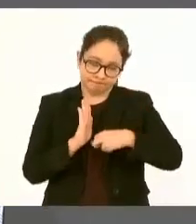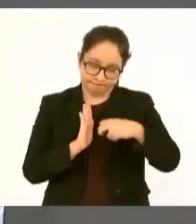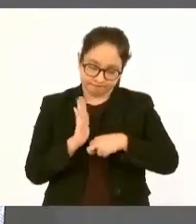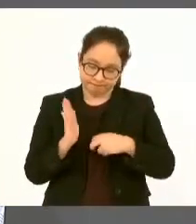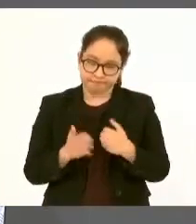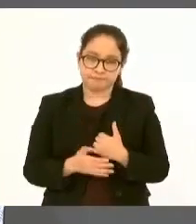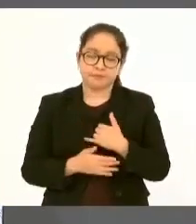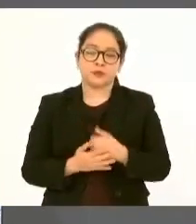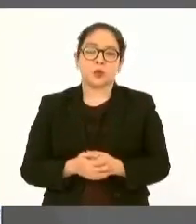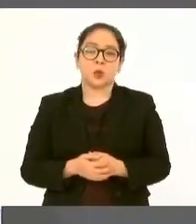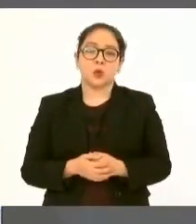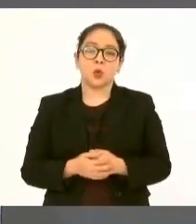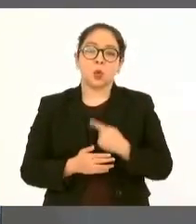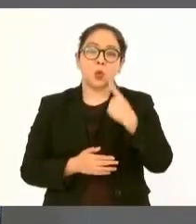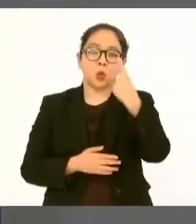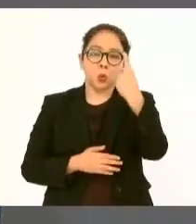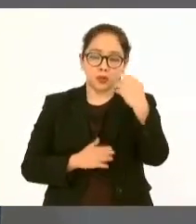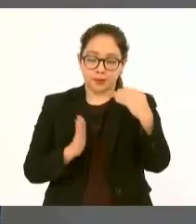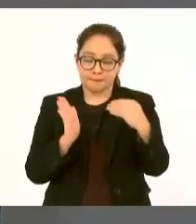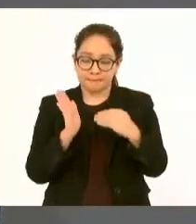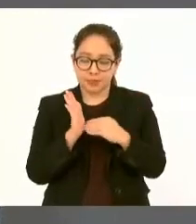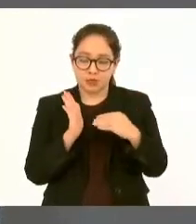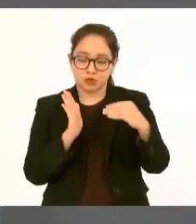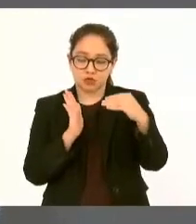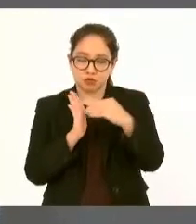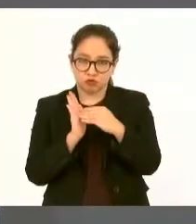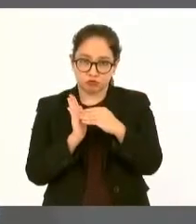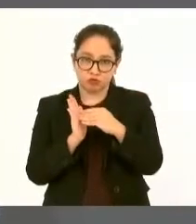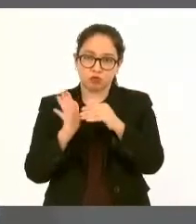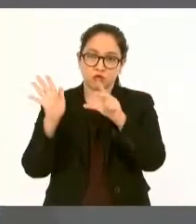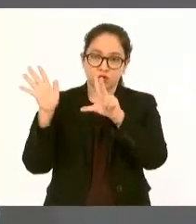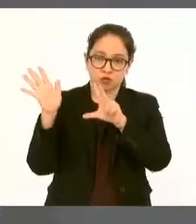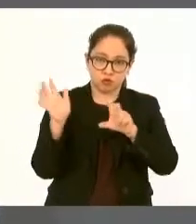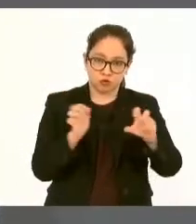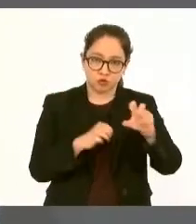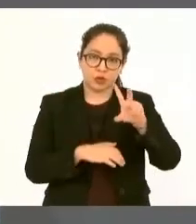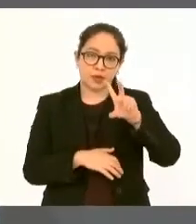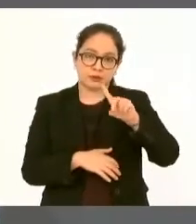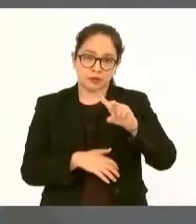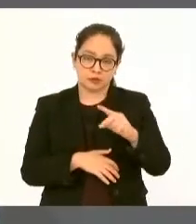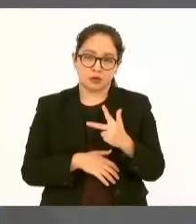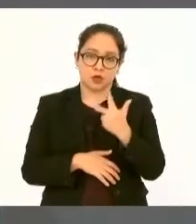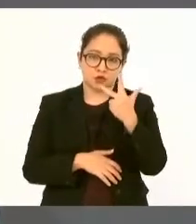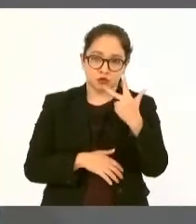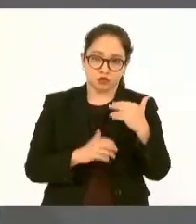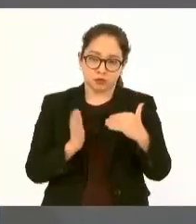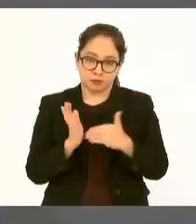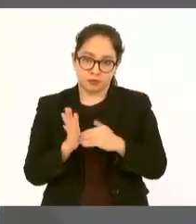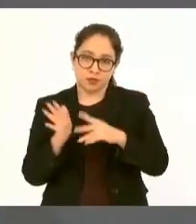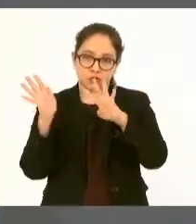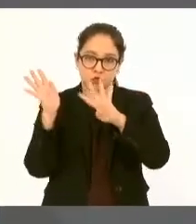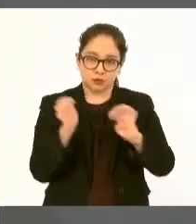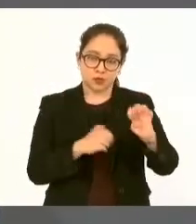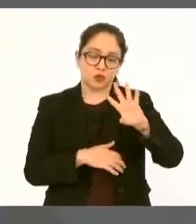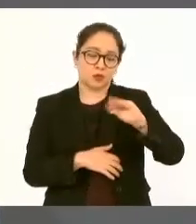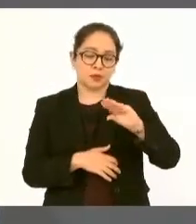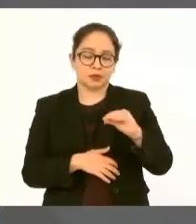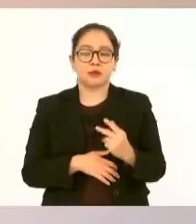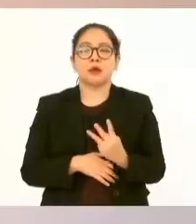un millón ochocientas treinta y ocho mil novecientas noventa y tres personas.